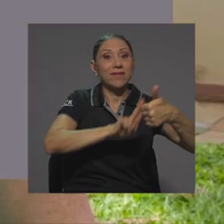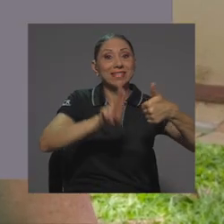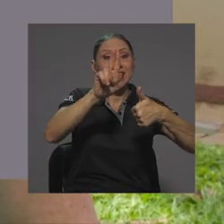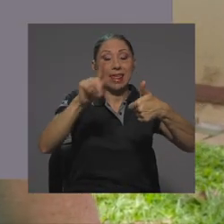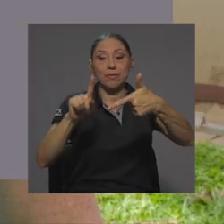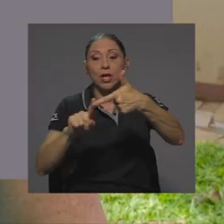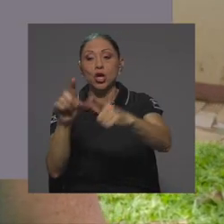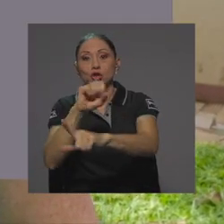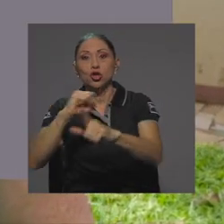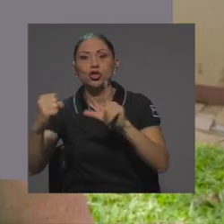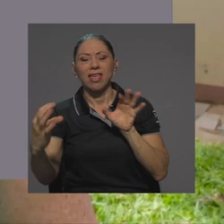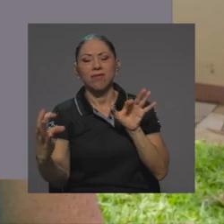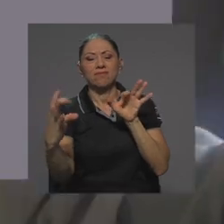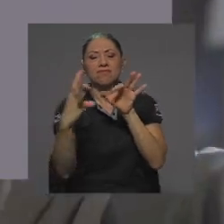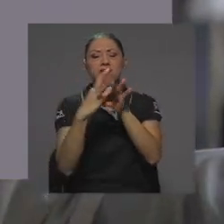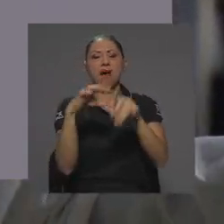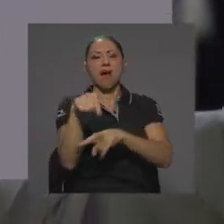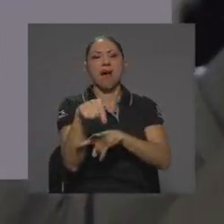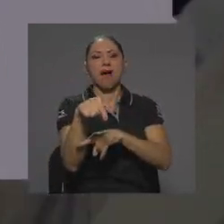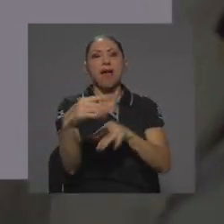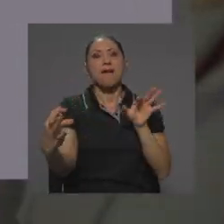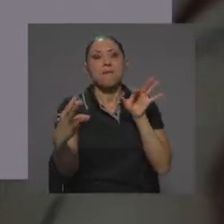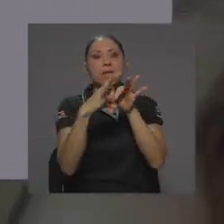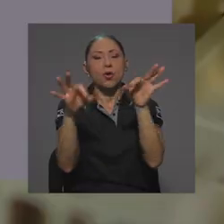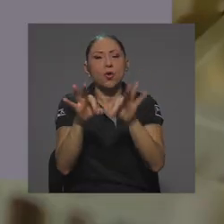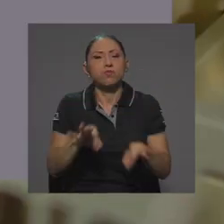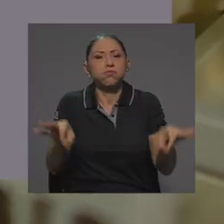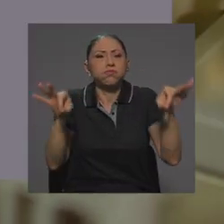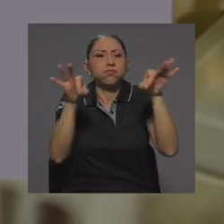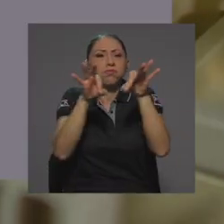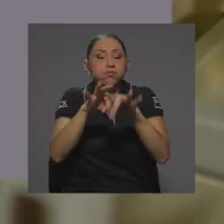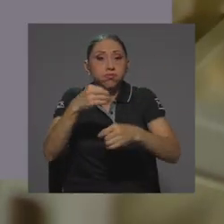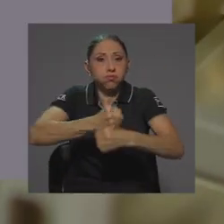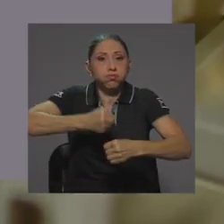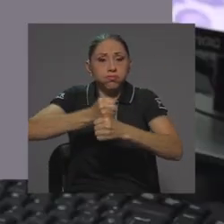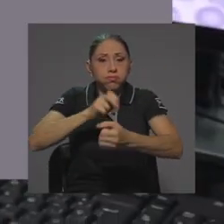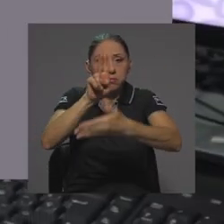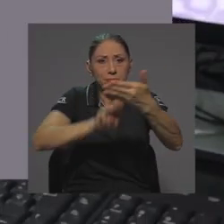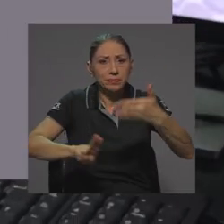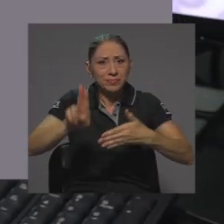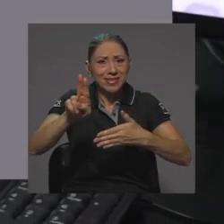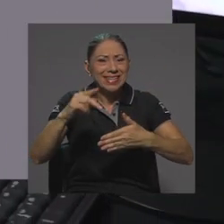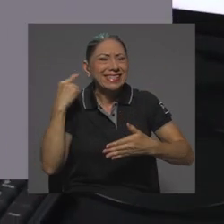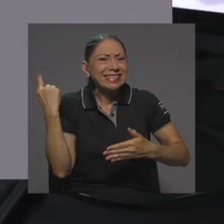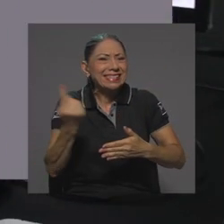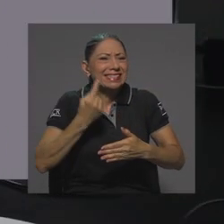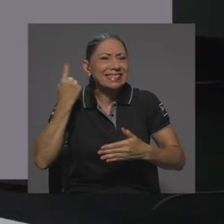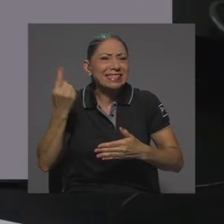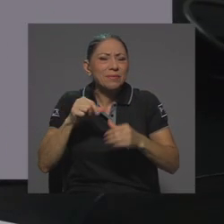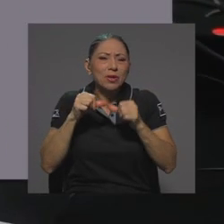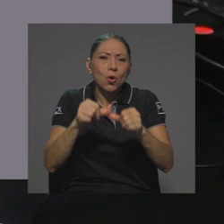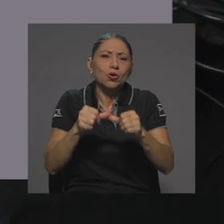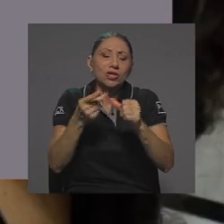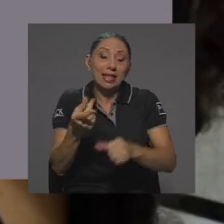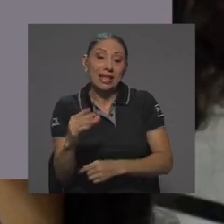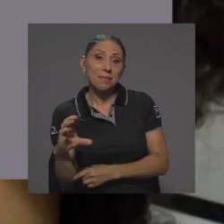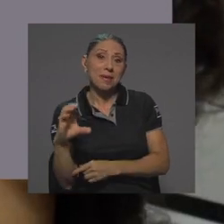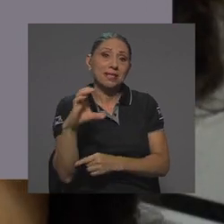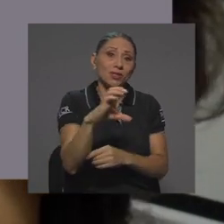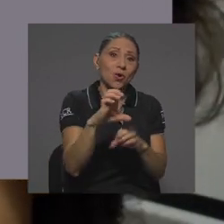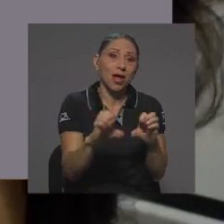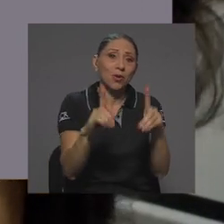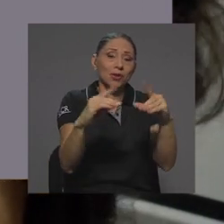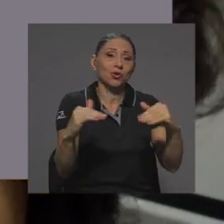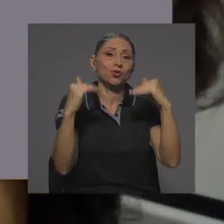-Sociedad, un vínculo central en el quehacer universitario y que es parte de la constante inversión realizada desde la educación